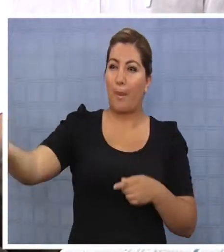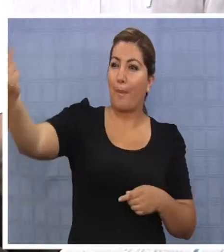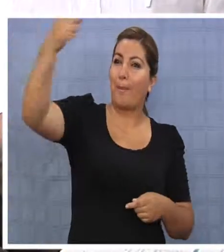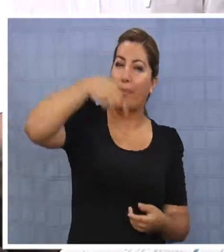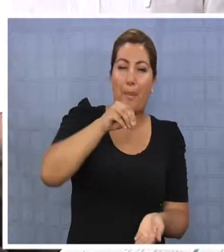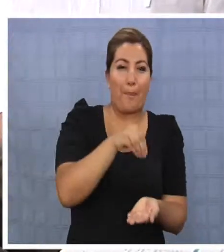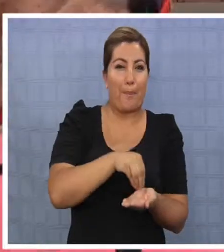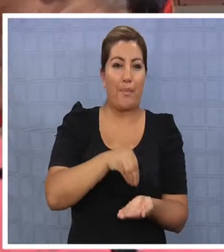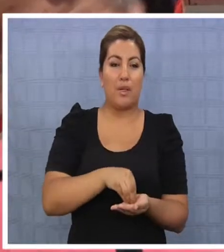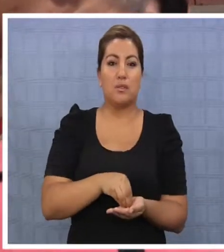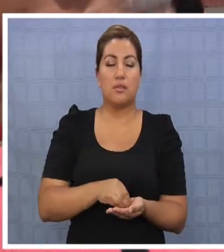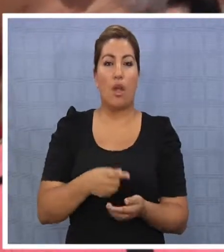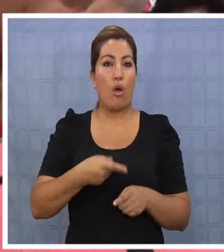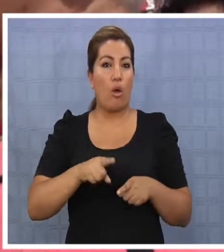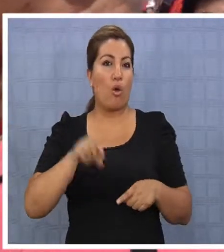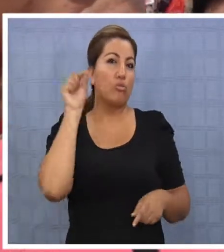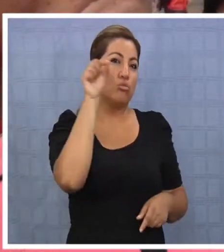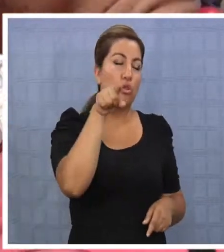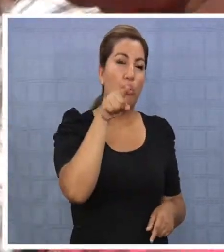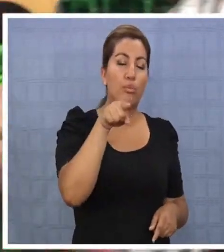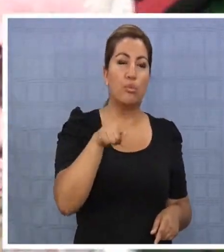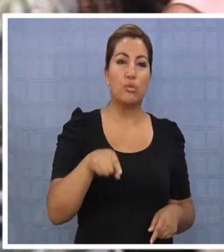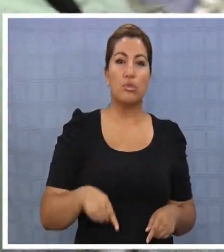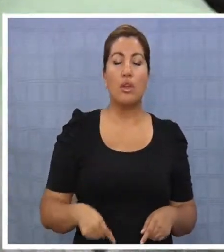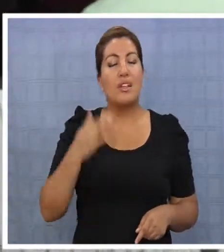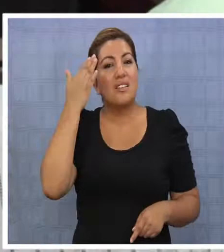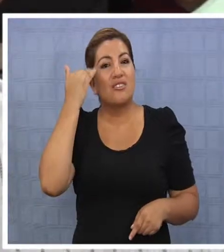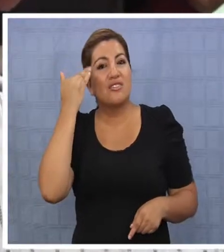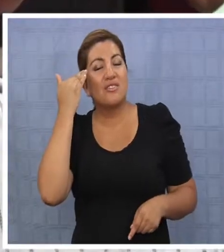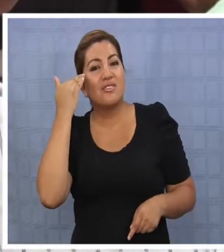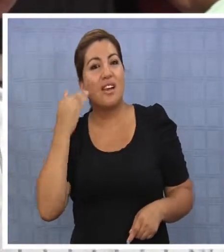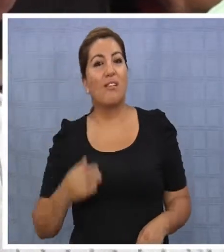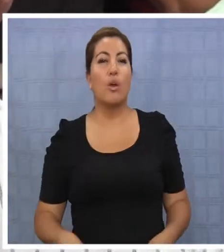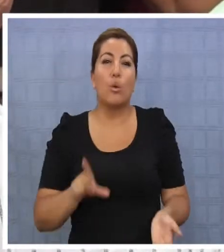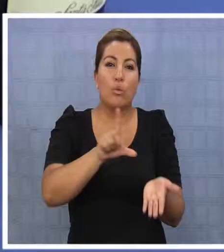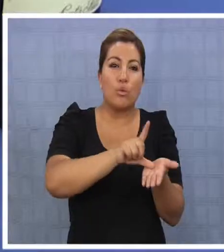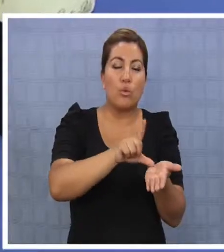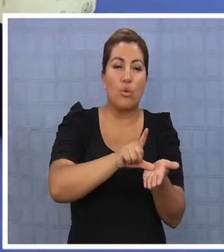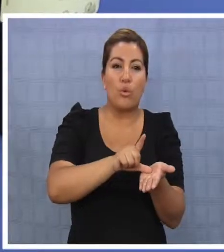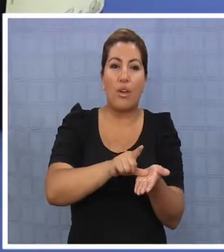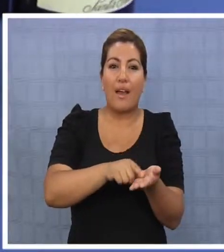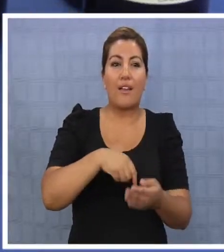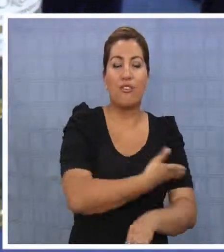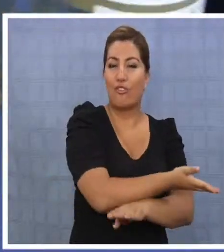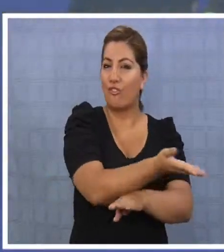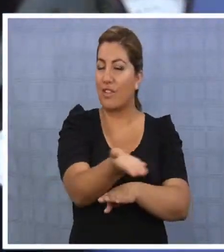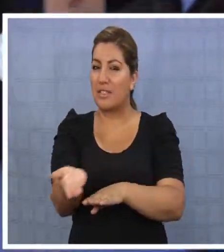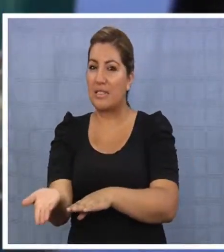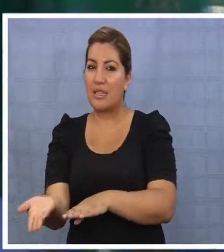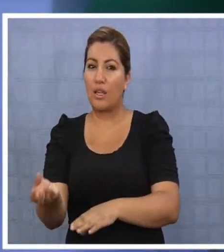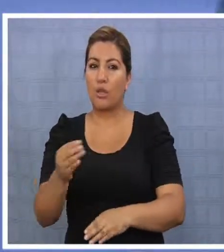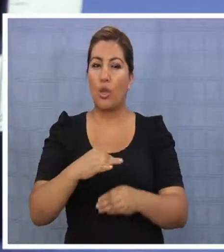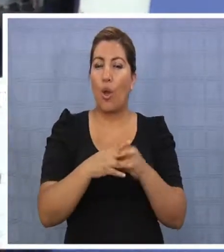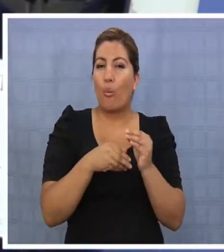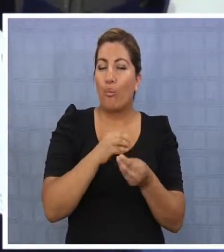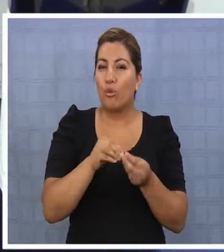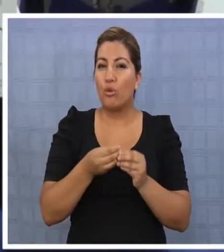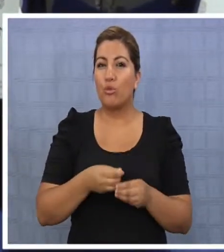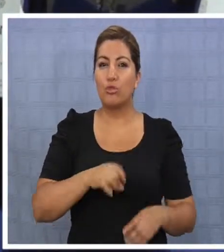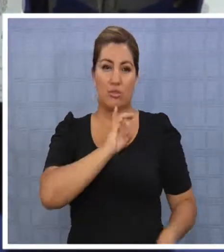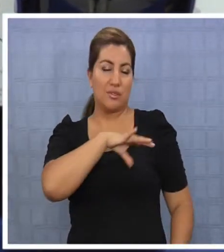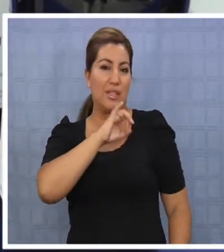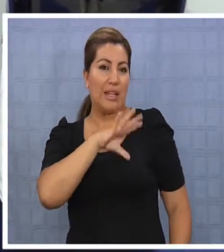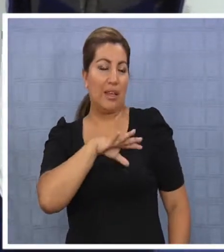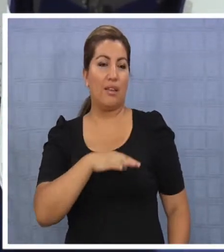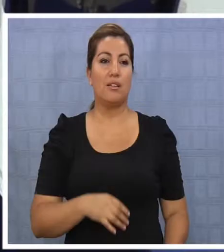cruceros acá en Iquique. Otro punto a destacar es que no se sabe aún si habrá o no un stand ofreciendo productos chilenos de exportación en